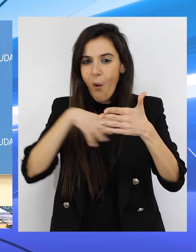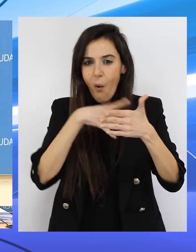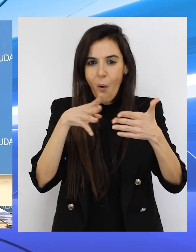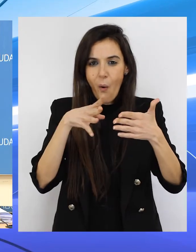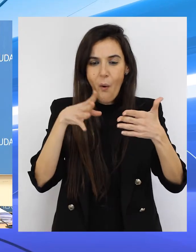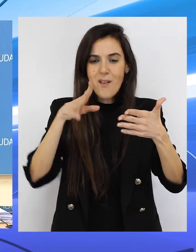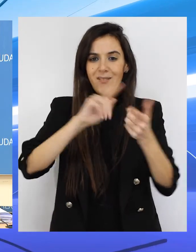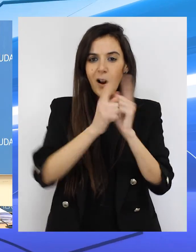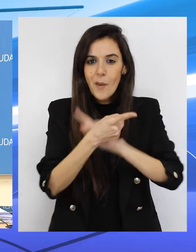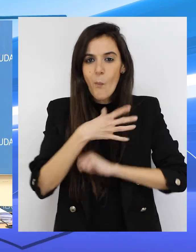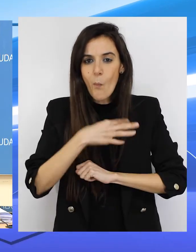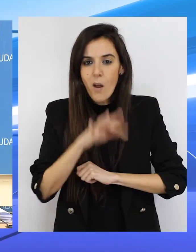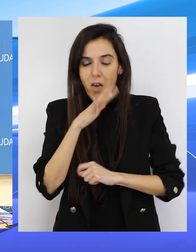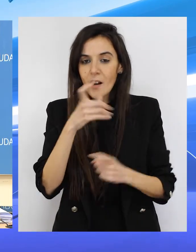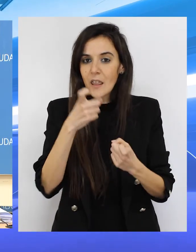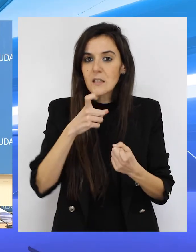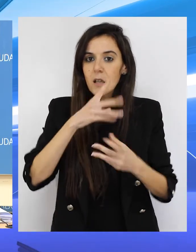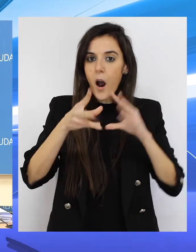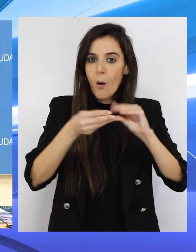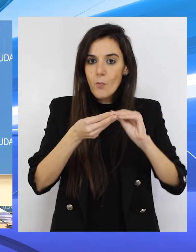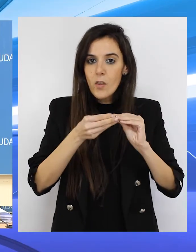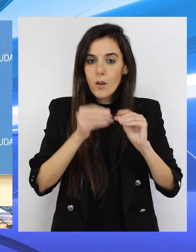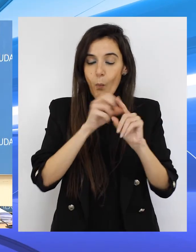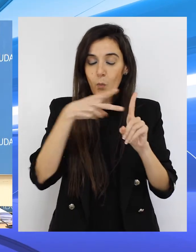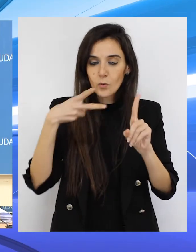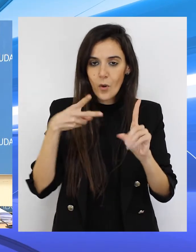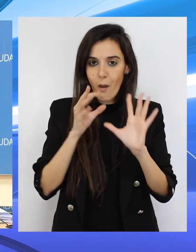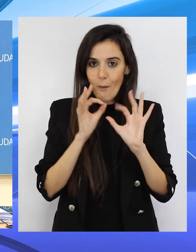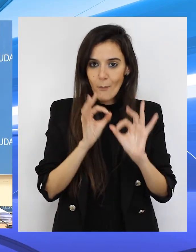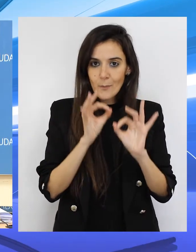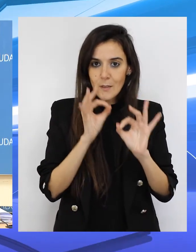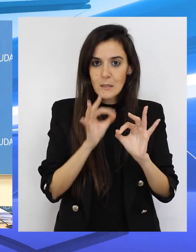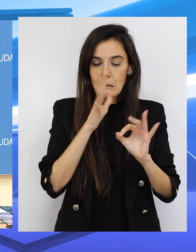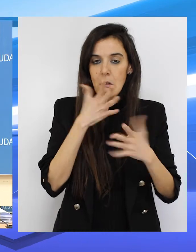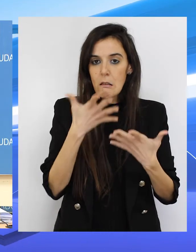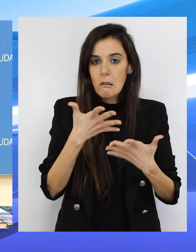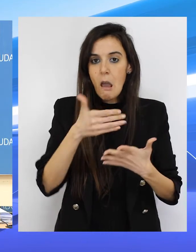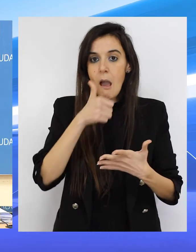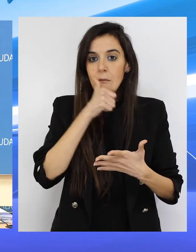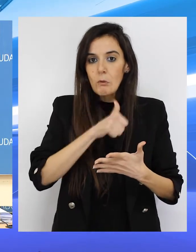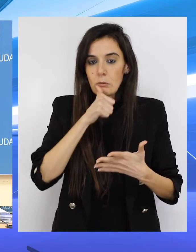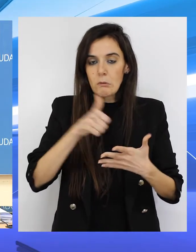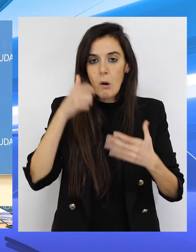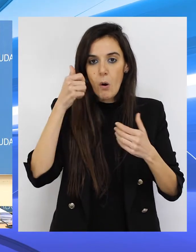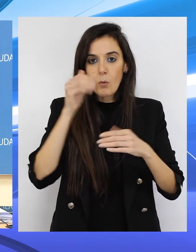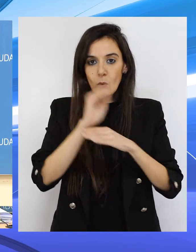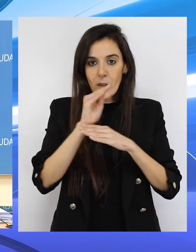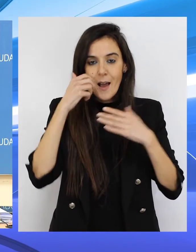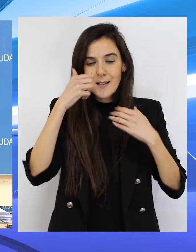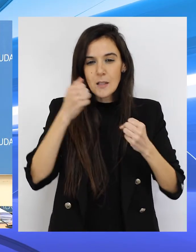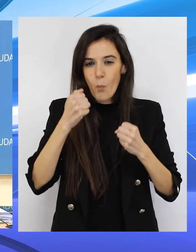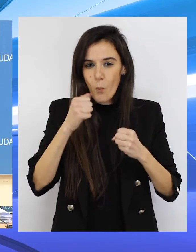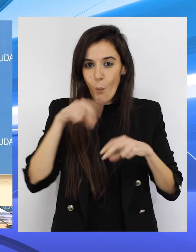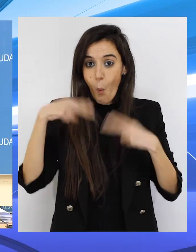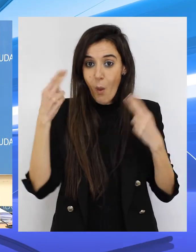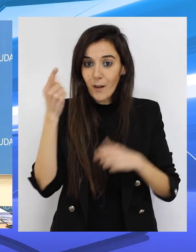horarias se pueden establecer y son necesarias establecer desde el punto de vista de preservar la salud pública. Analizaremos también